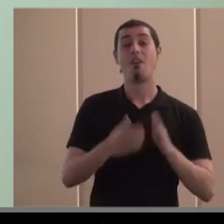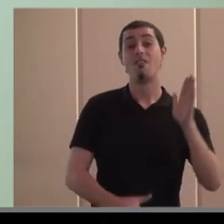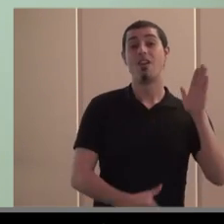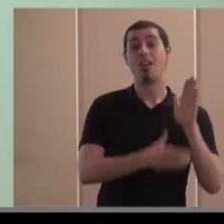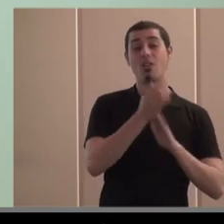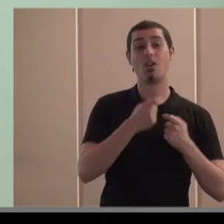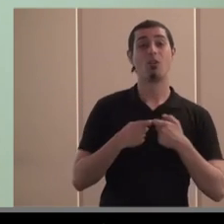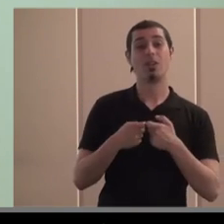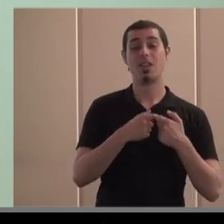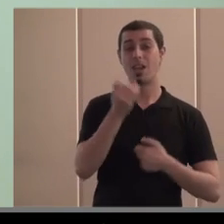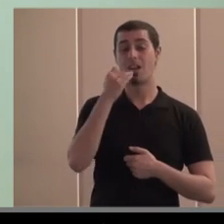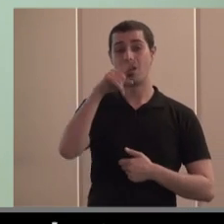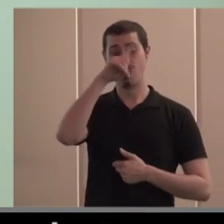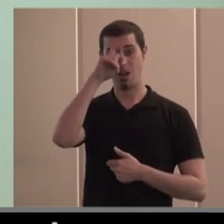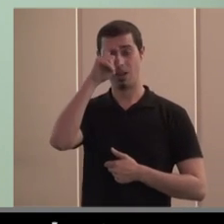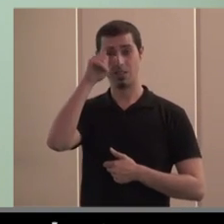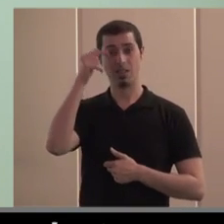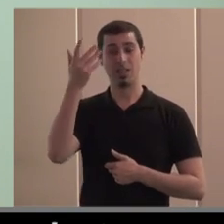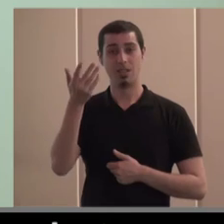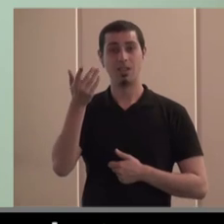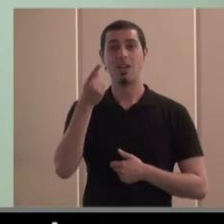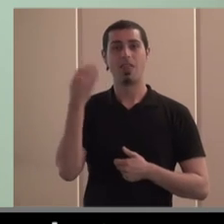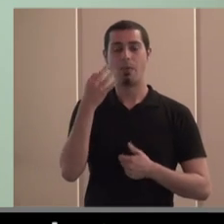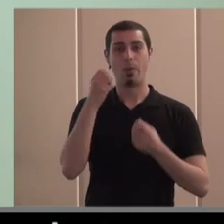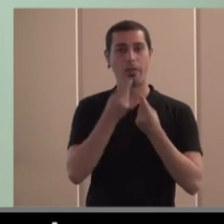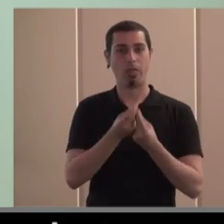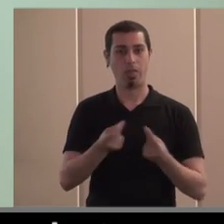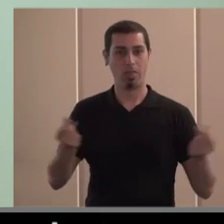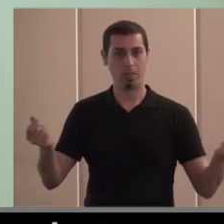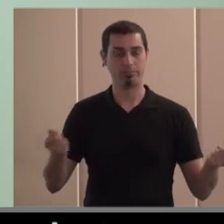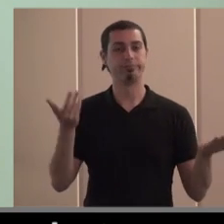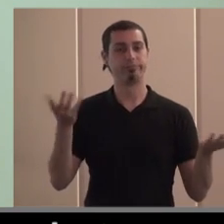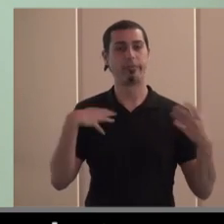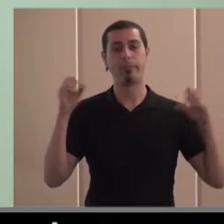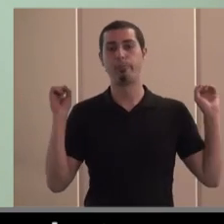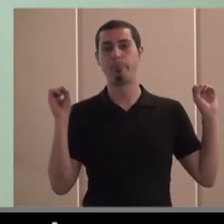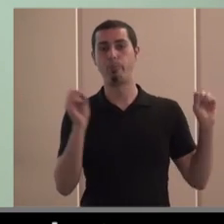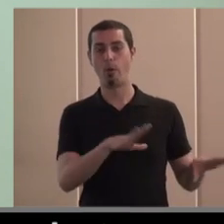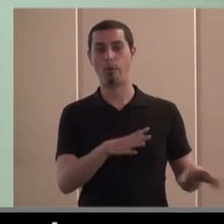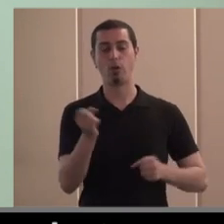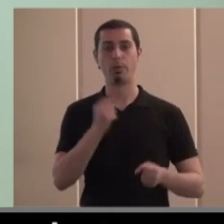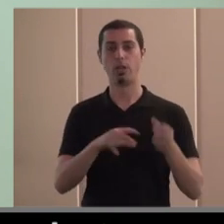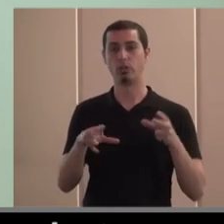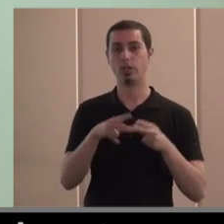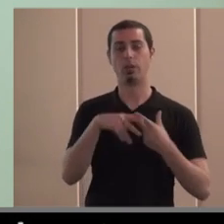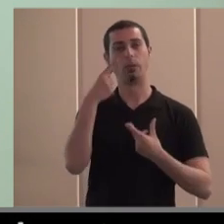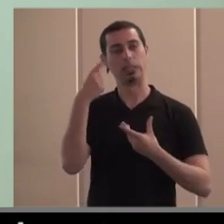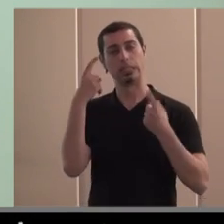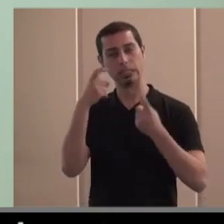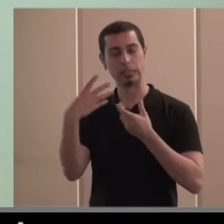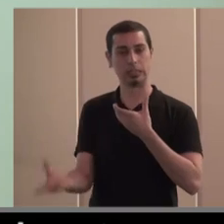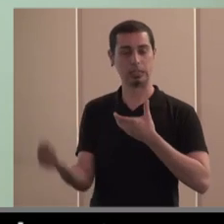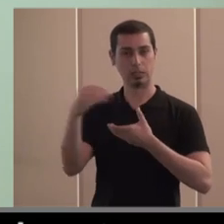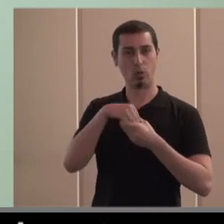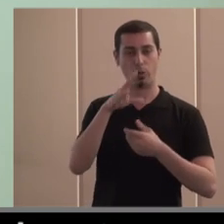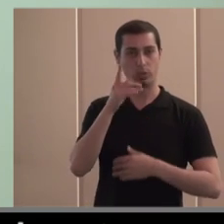federación de cooperativas de cajas rurales tuviera que disolverse y a partir de ahí abandonar la propia confederación vamos a integrarnos de alguna manera porque es un